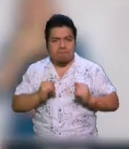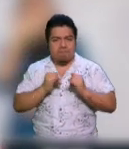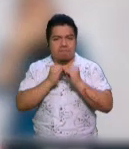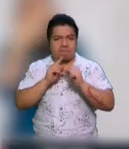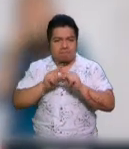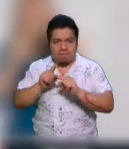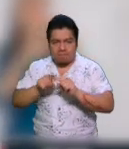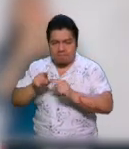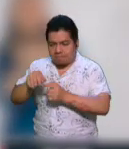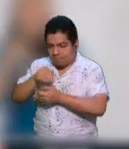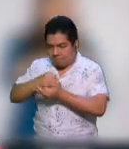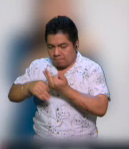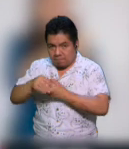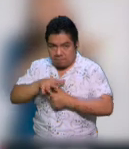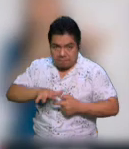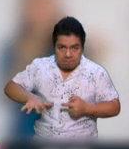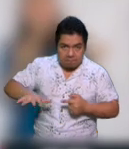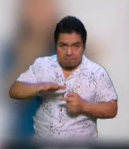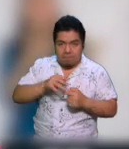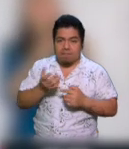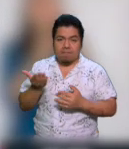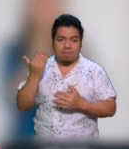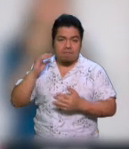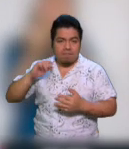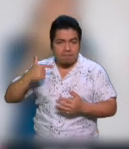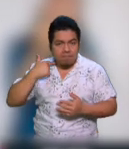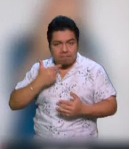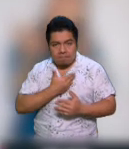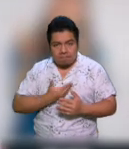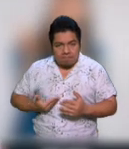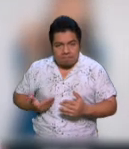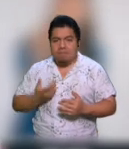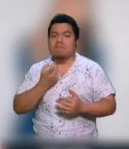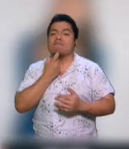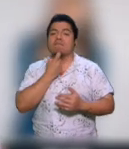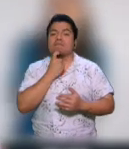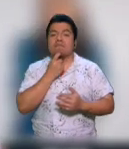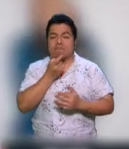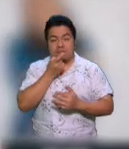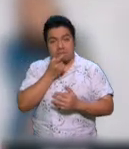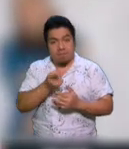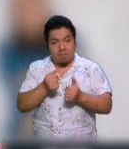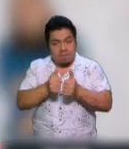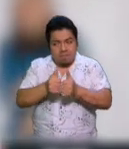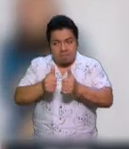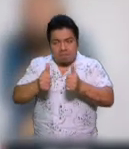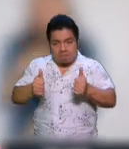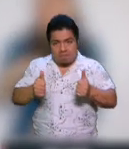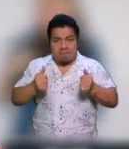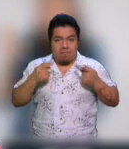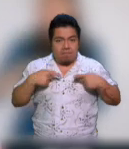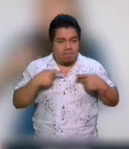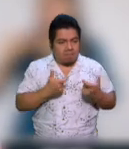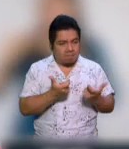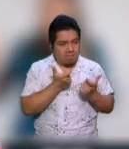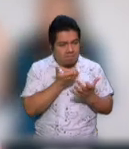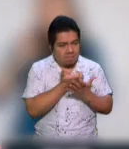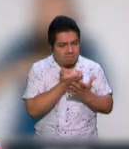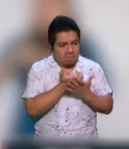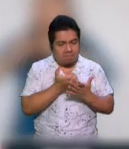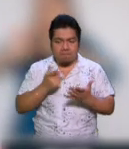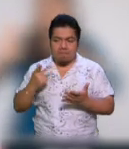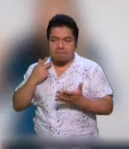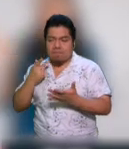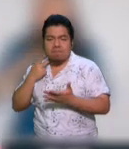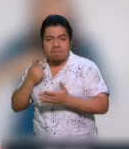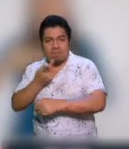los resultados alcanzados en el sexenio del expresidente Andrés Manuel López Obrador, donde dijo se separó al poder económico del poder político.